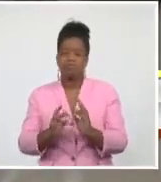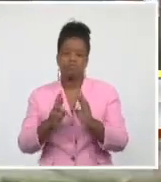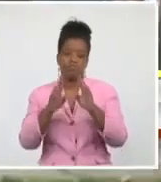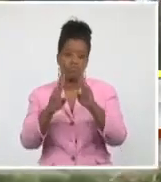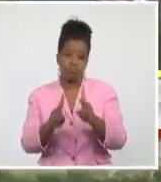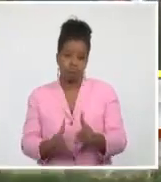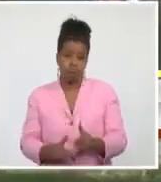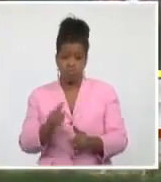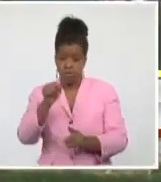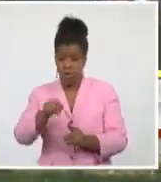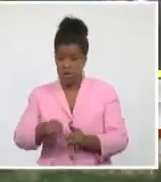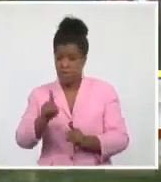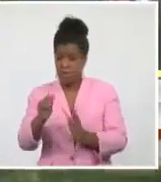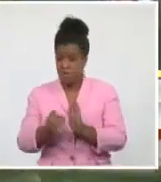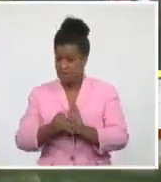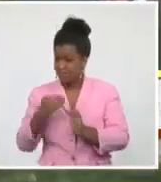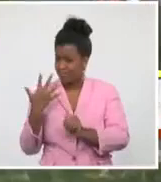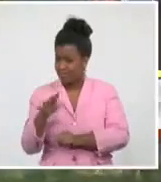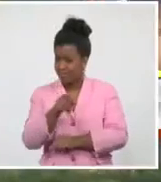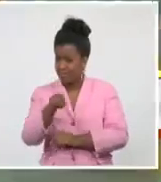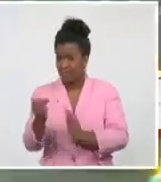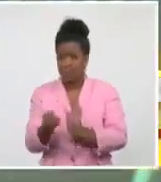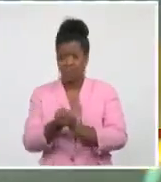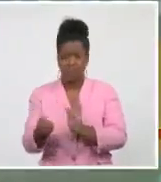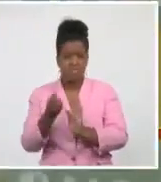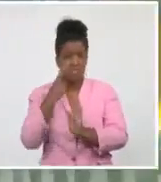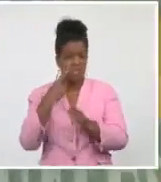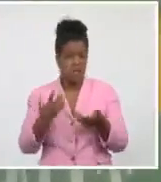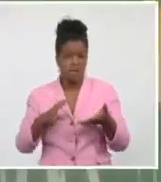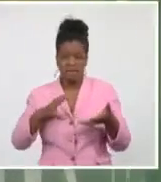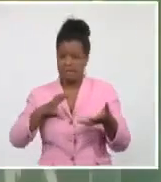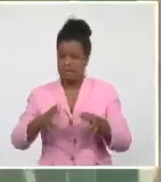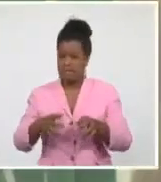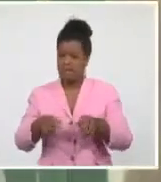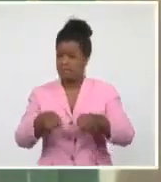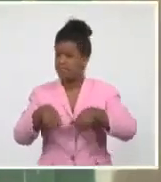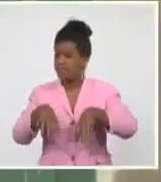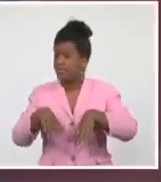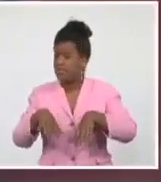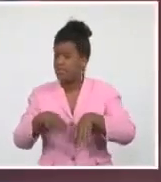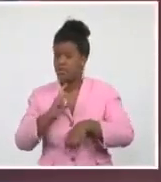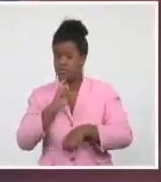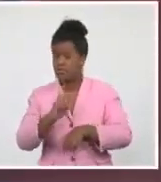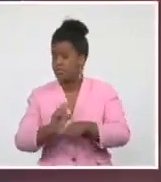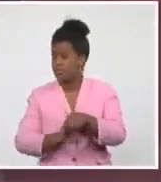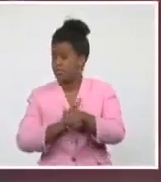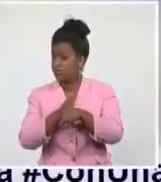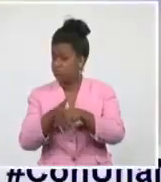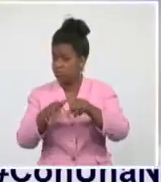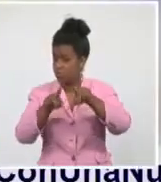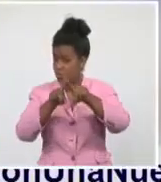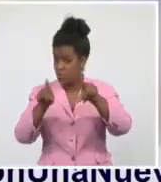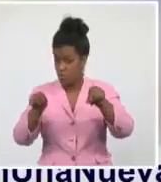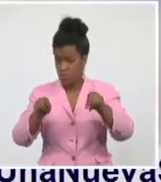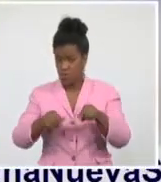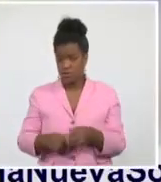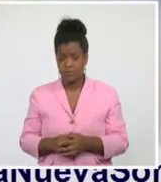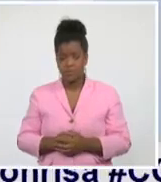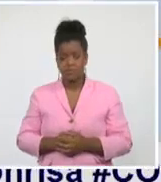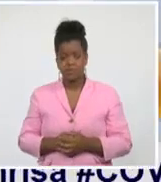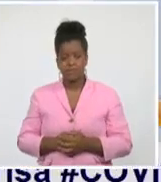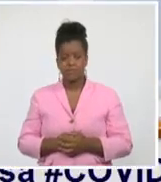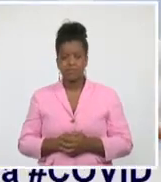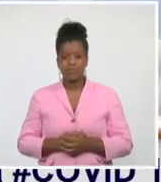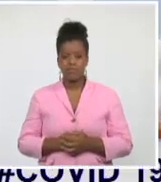con más de 1.000 casos confirmados, situación que evidencia el complejo escenario epidemiológico que vive esta nación caribeña. 96